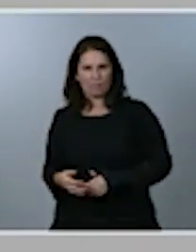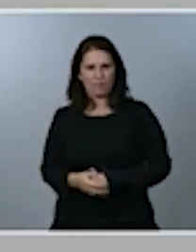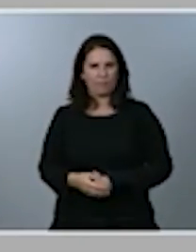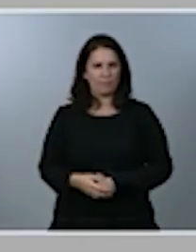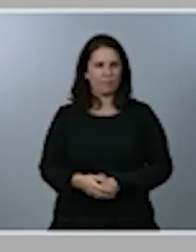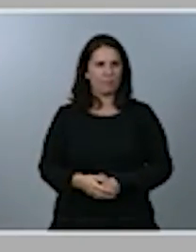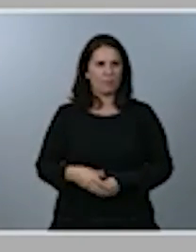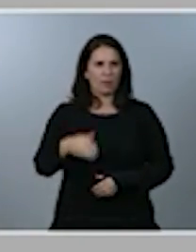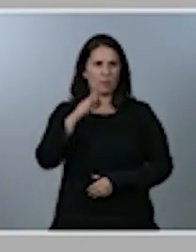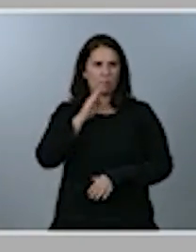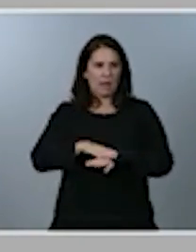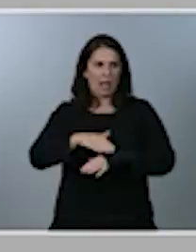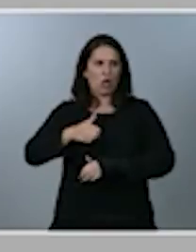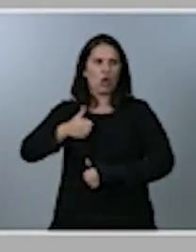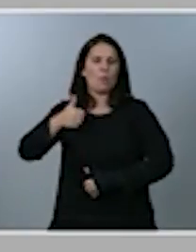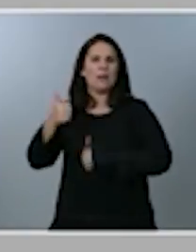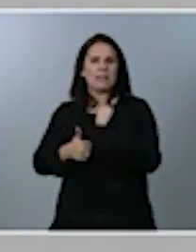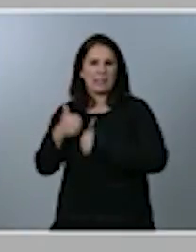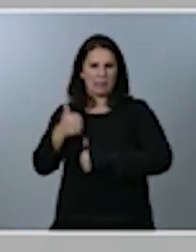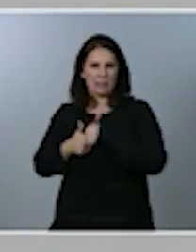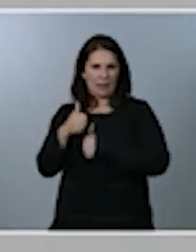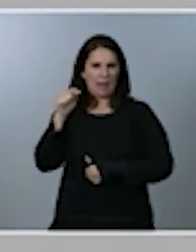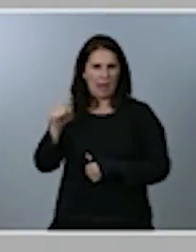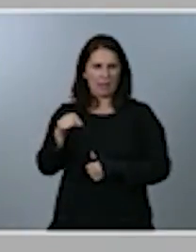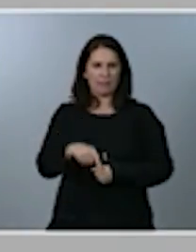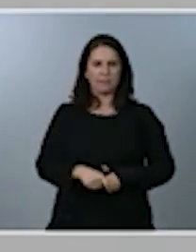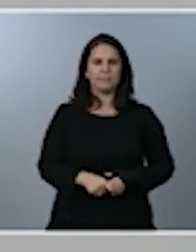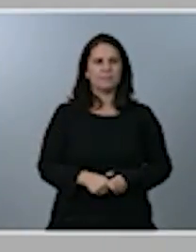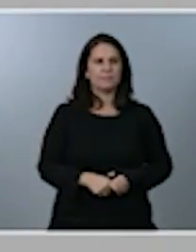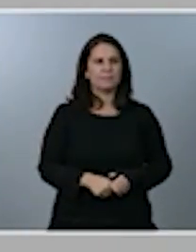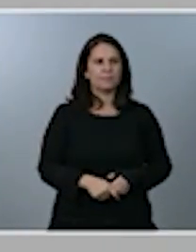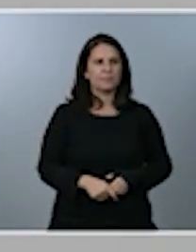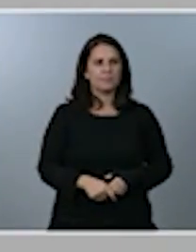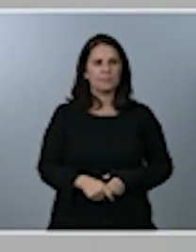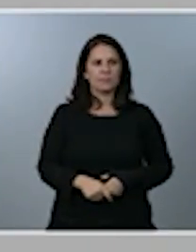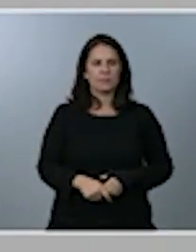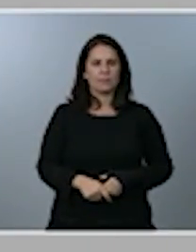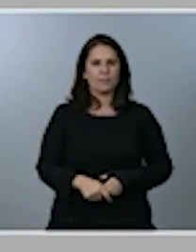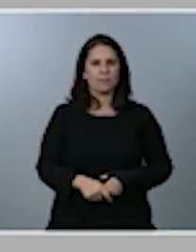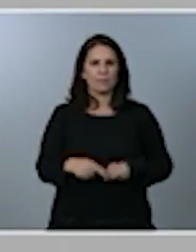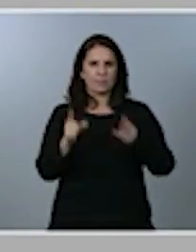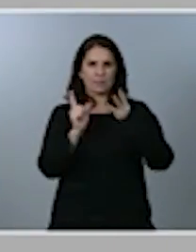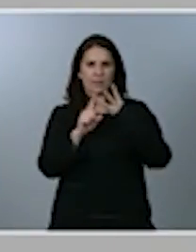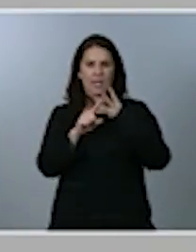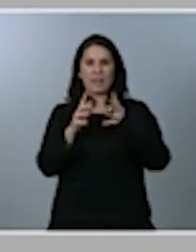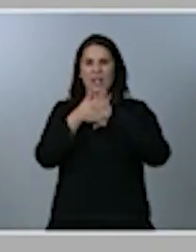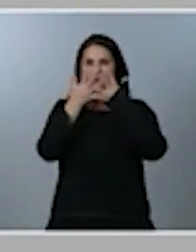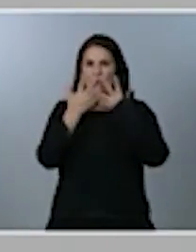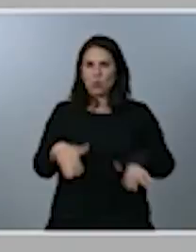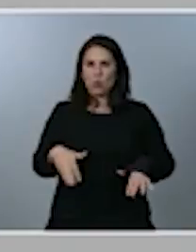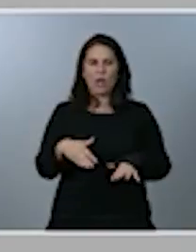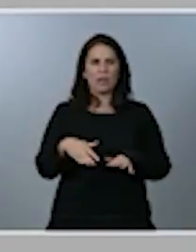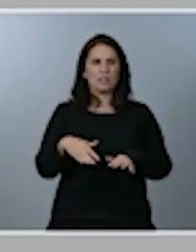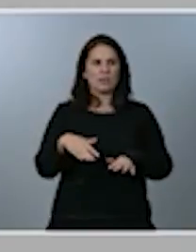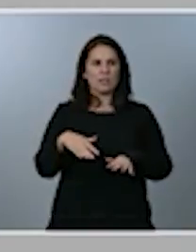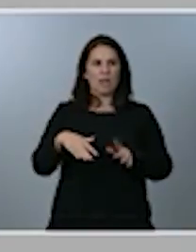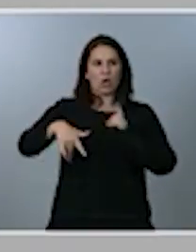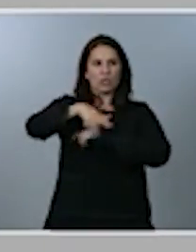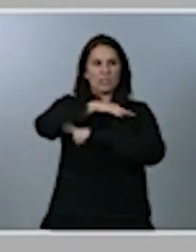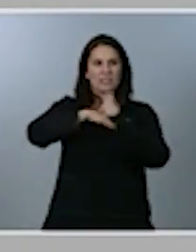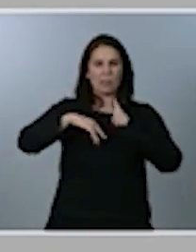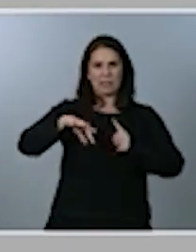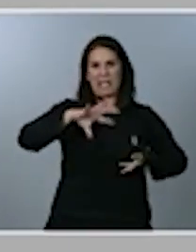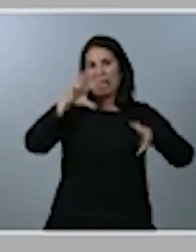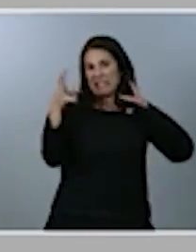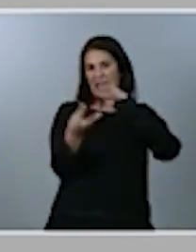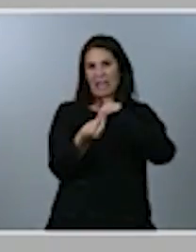competitividad pasa por esta tarea. En tercer lugar, en infraestructura y ecosistemas resilientes recibirán el 17